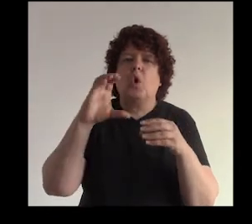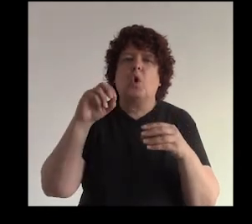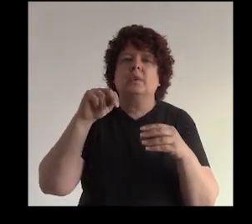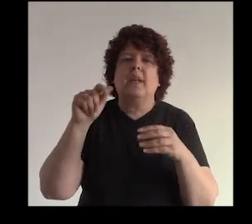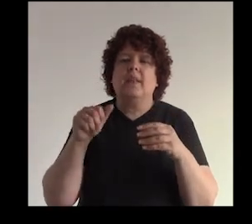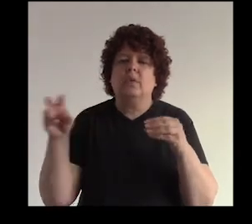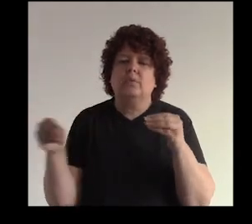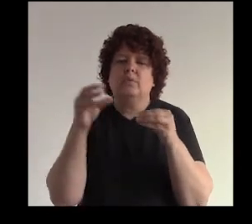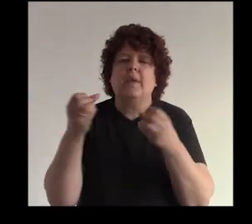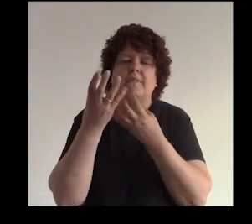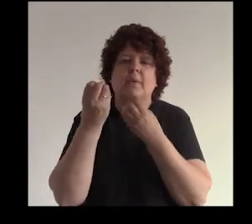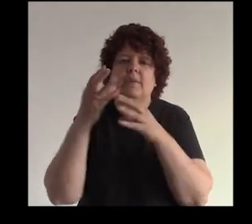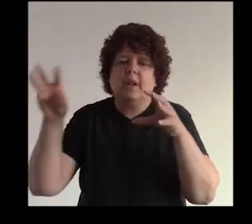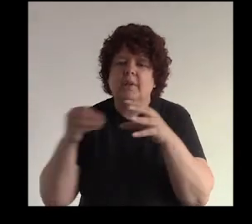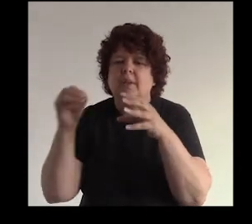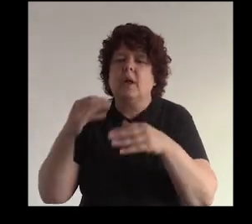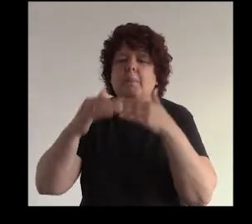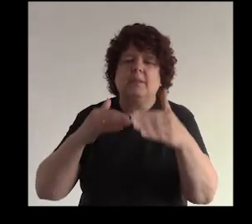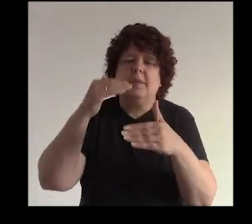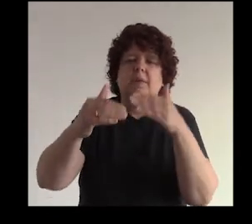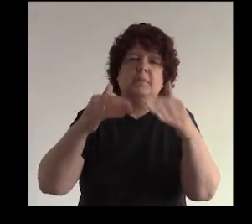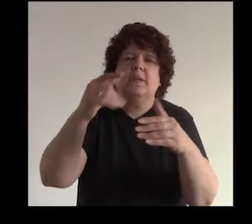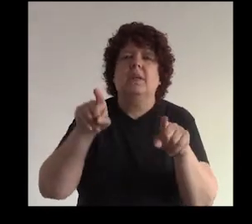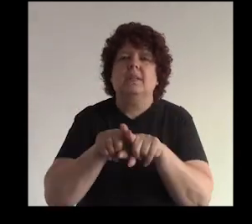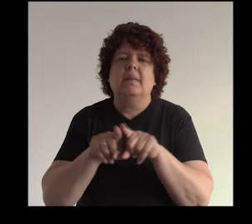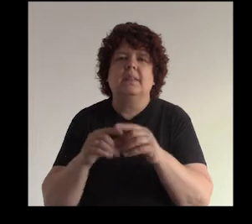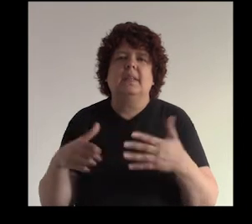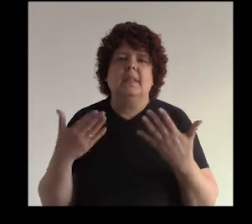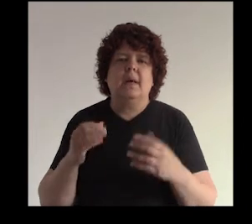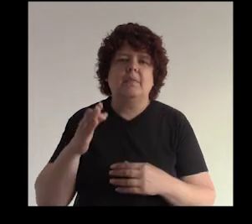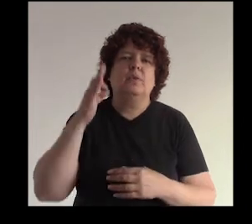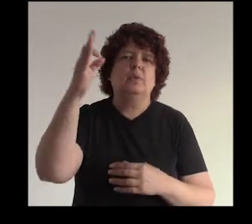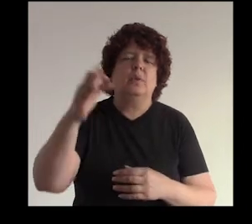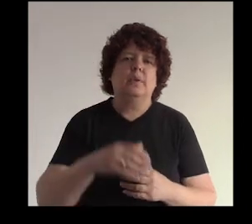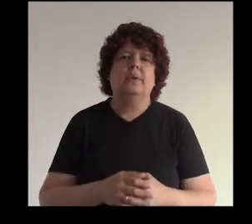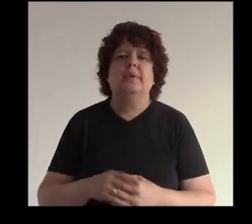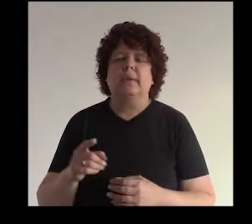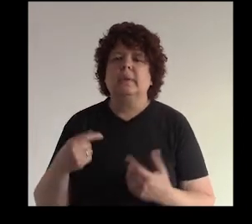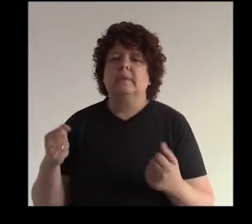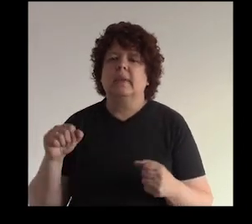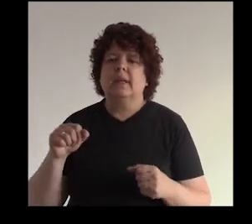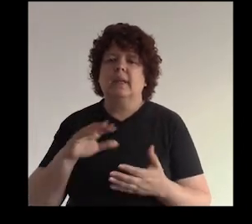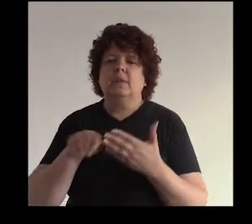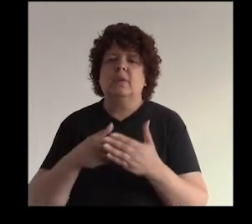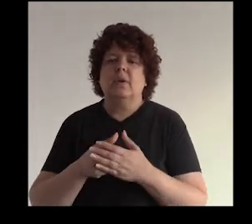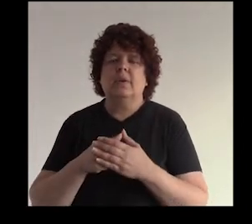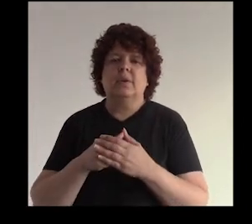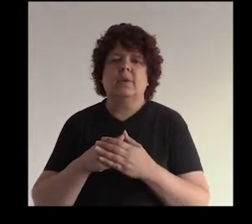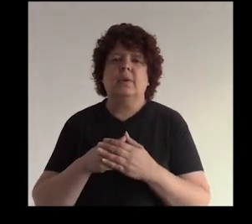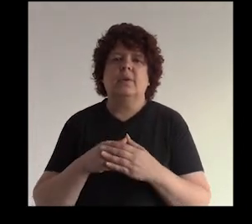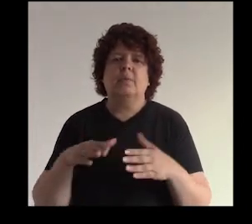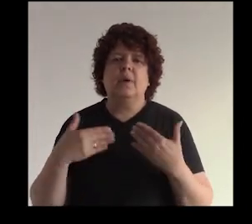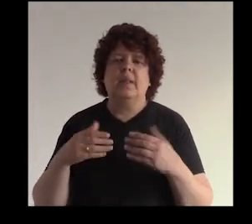simplemente ¿cómo creamos la red así de paso a paso ¿no? de repente sería también algo extraordinario para que todos nuestros espectadores públicos